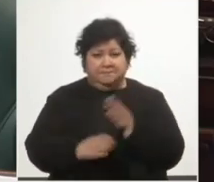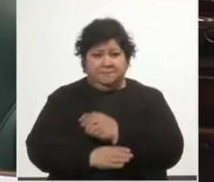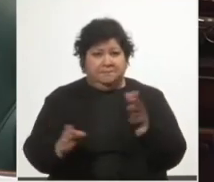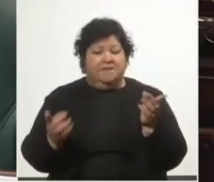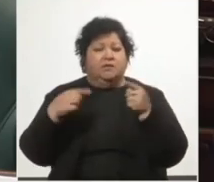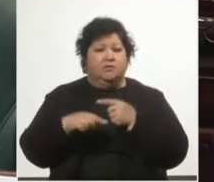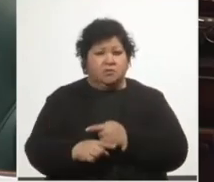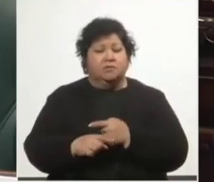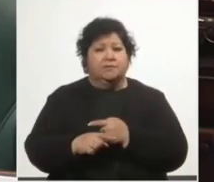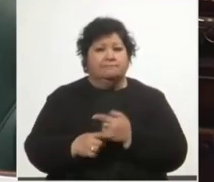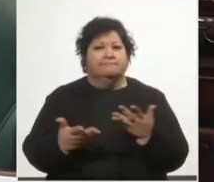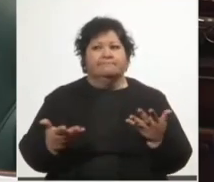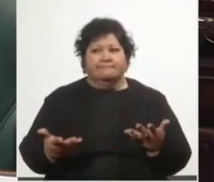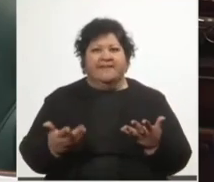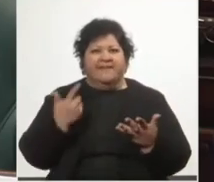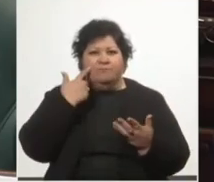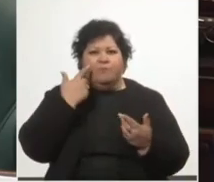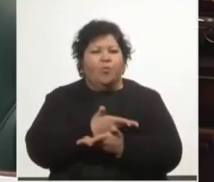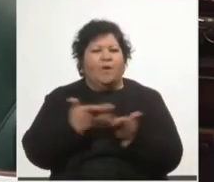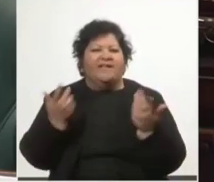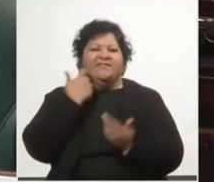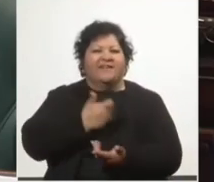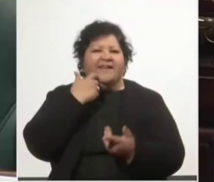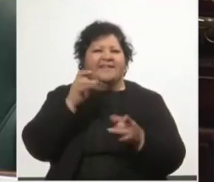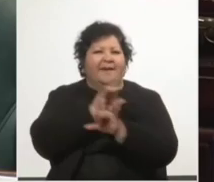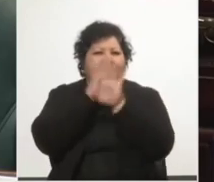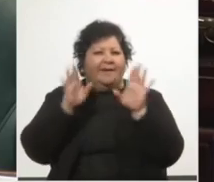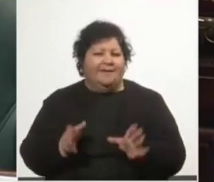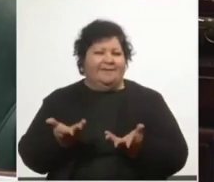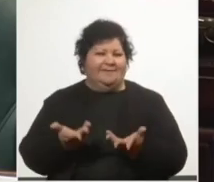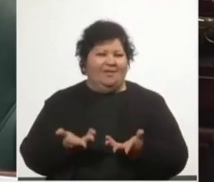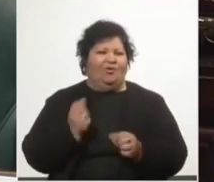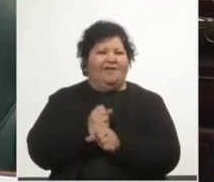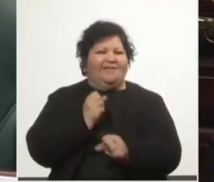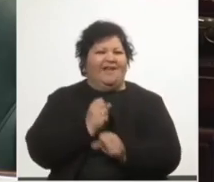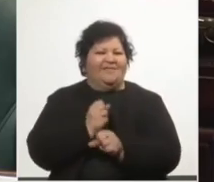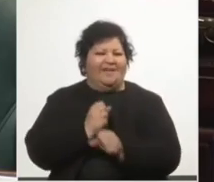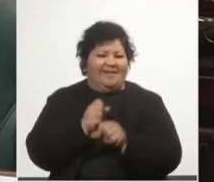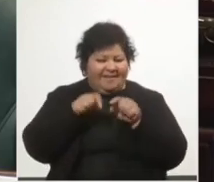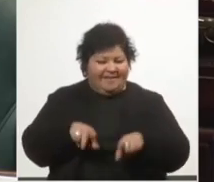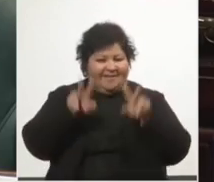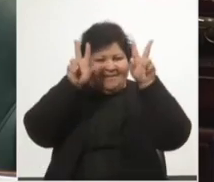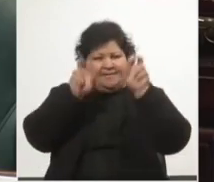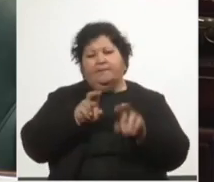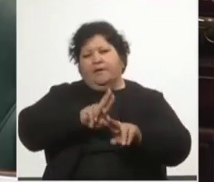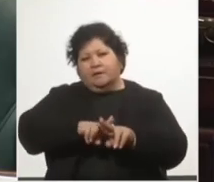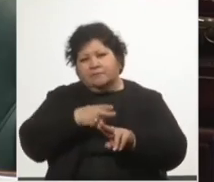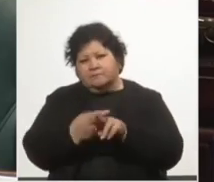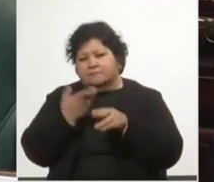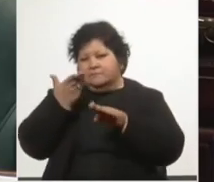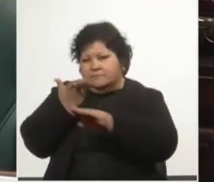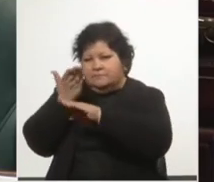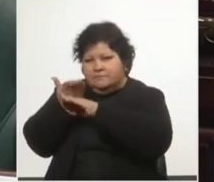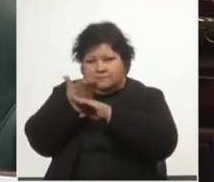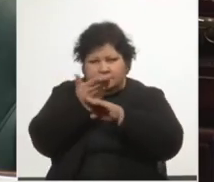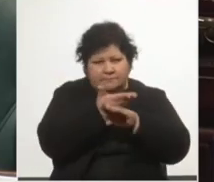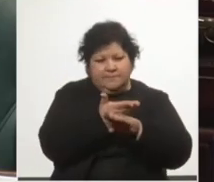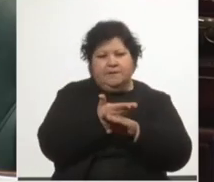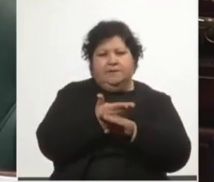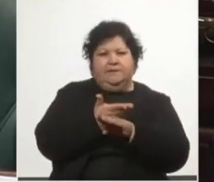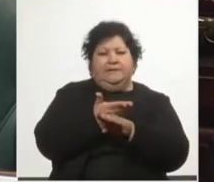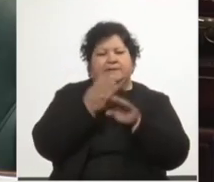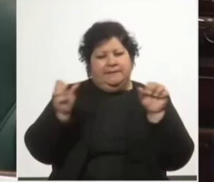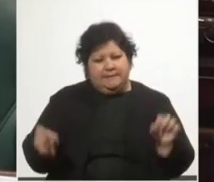en evidencia la falta de transparencia con la que se ha movido en este tema. A pesar de los reiterados pedidos realizados,